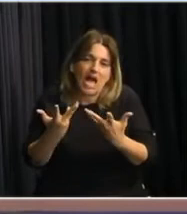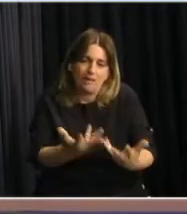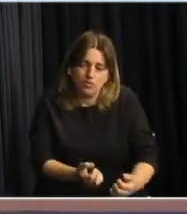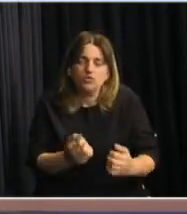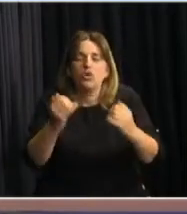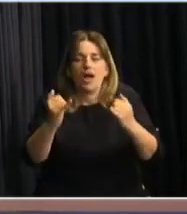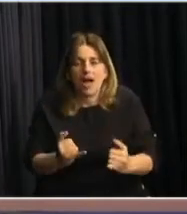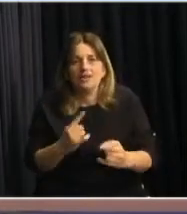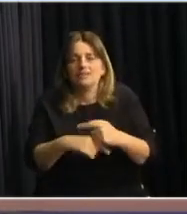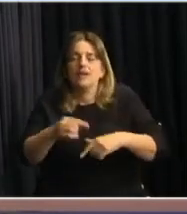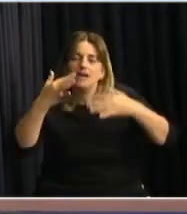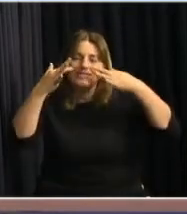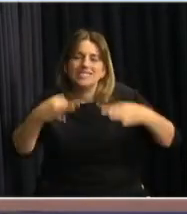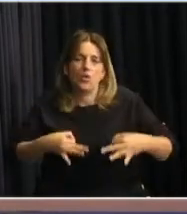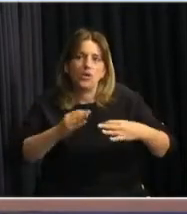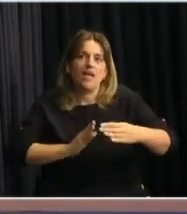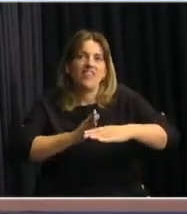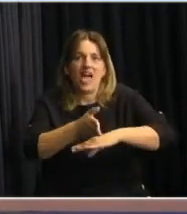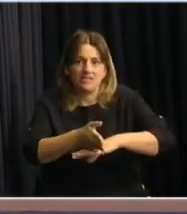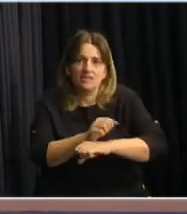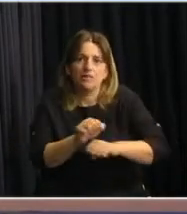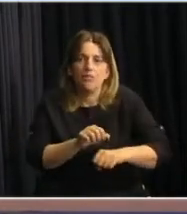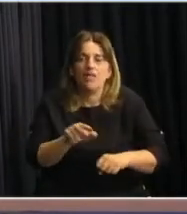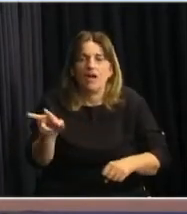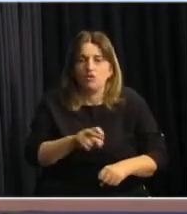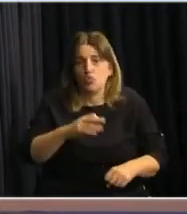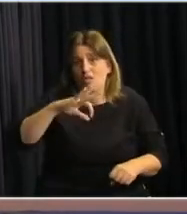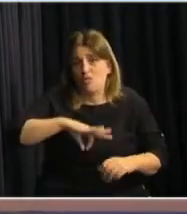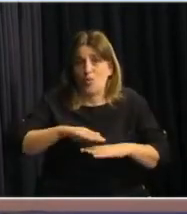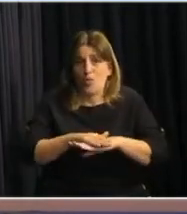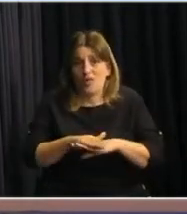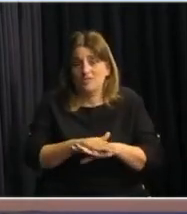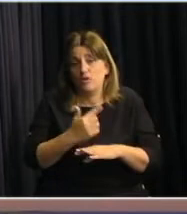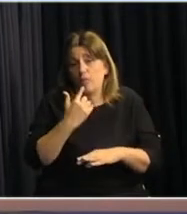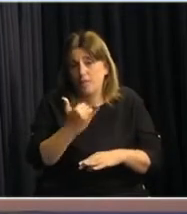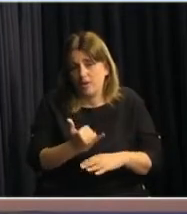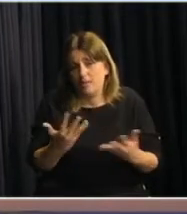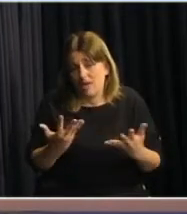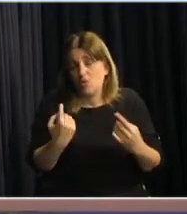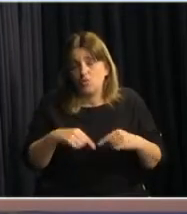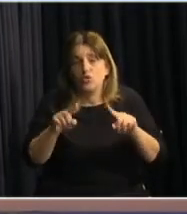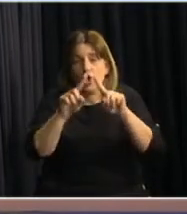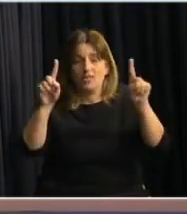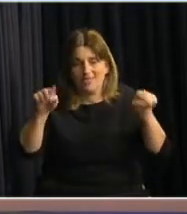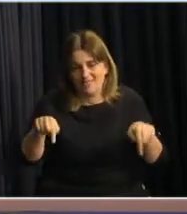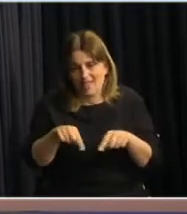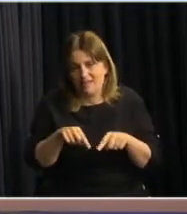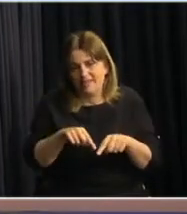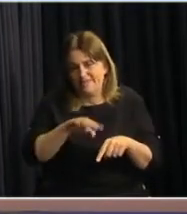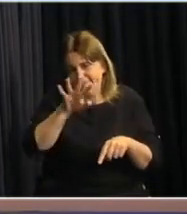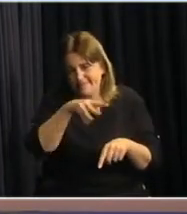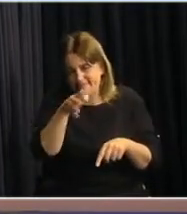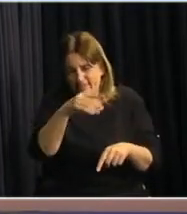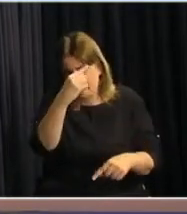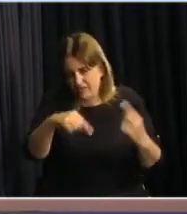seguridad de acceder a una renta básica, porque por ejemplo, y acá tengo una tabla con muchos números, porque las